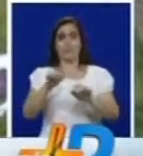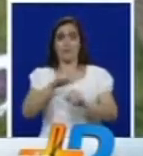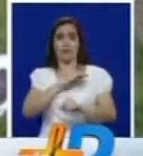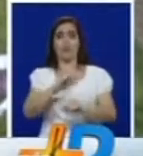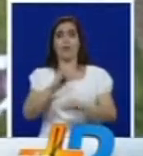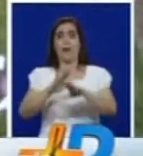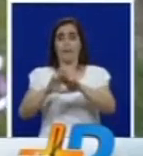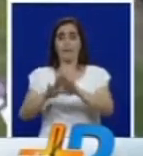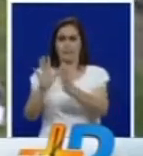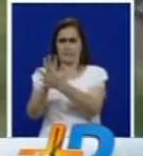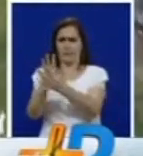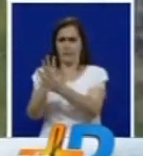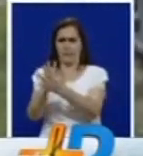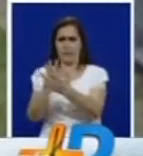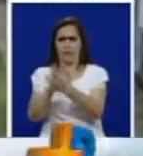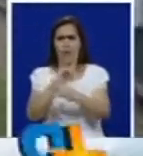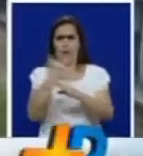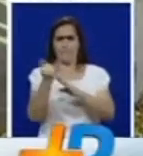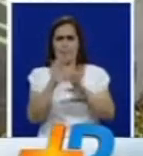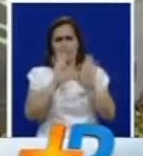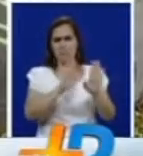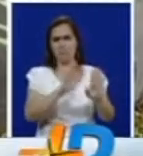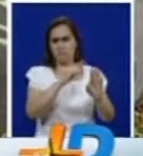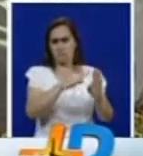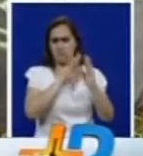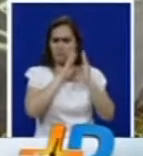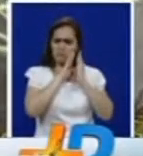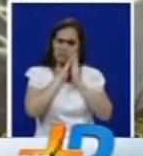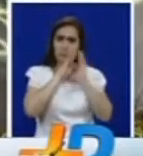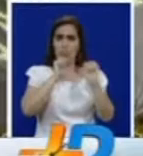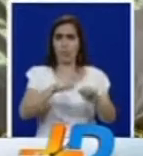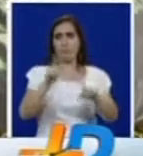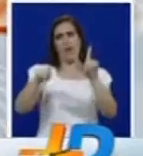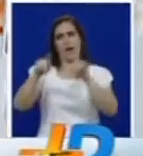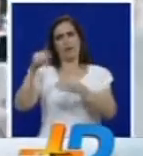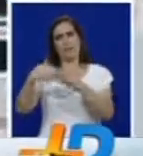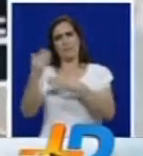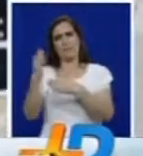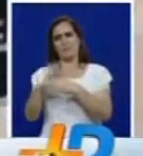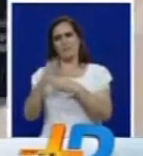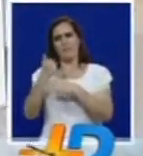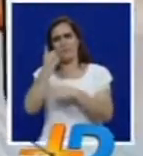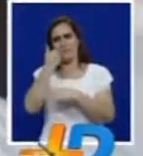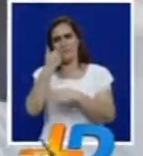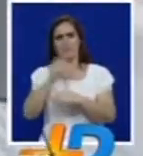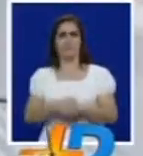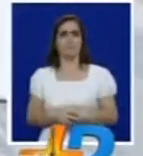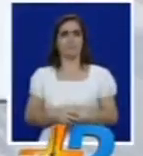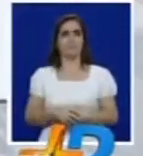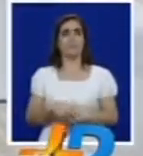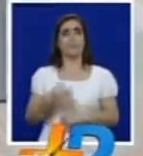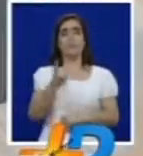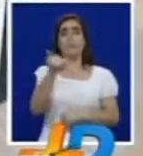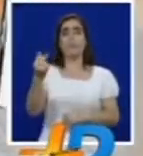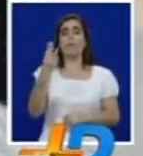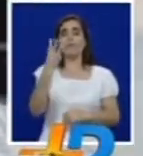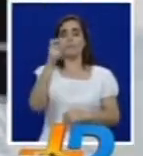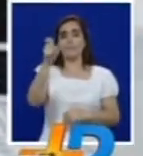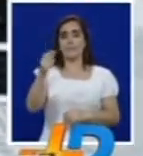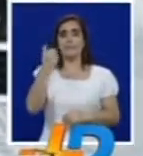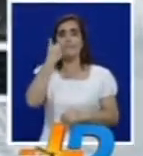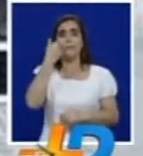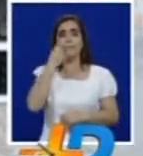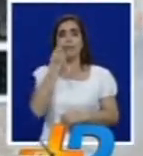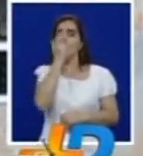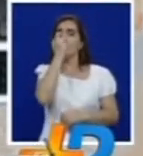gestionarles albergue, la situación se complica porque algunos comienzan a deteriorarse en su salud. Tenemos gente, personas enfermas, de asma,